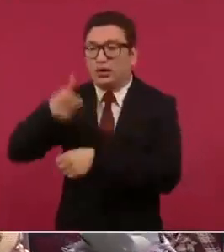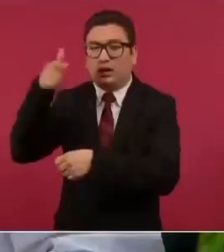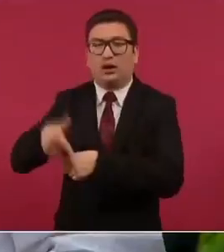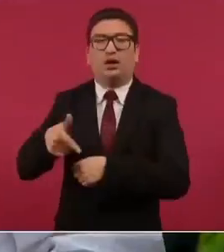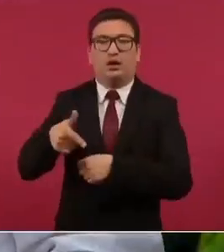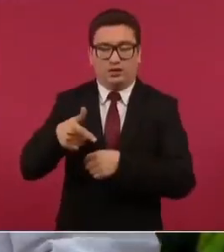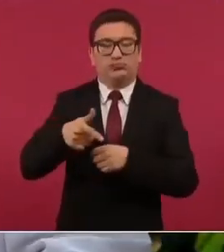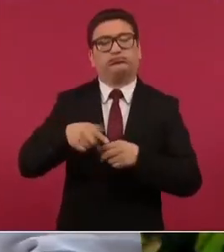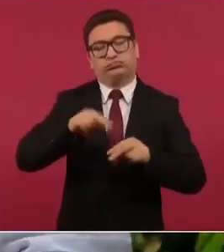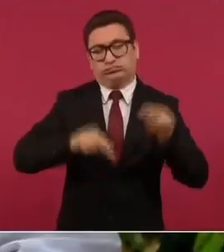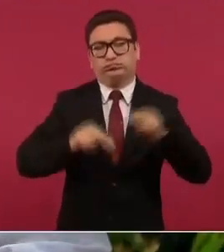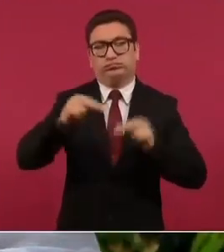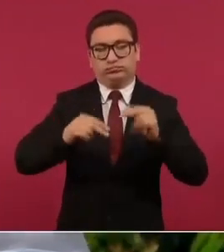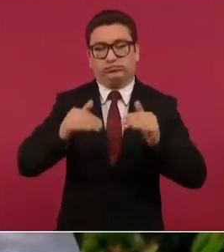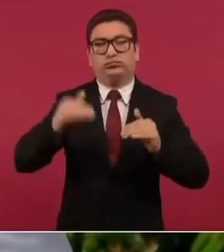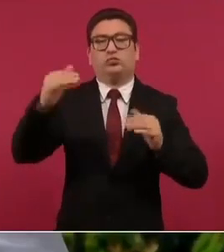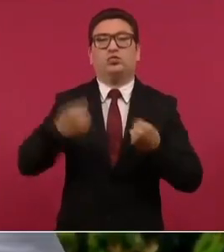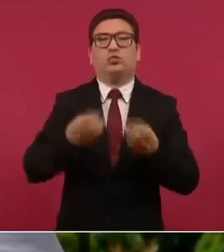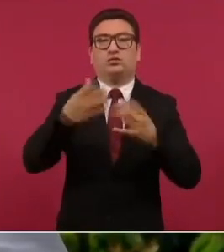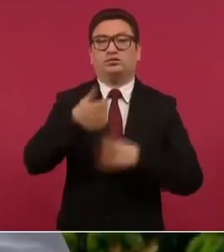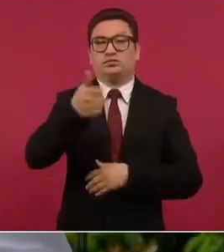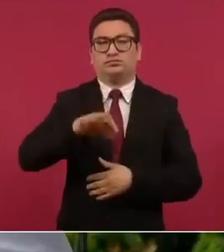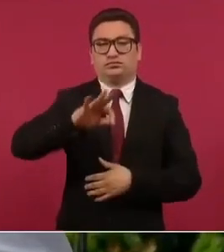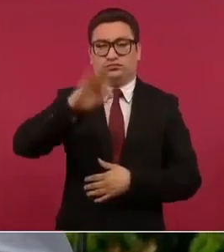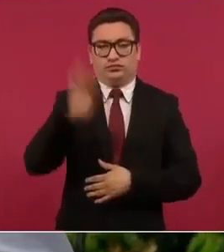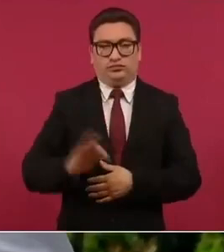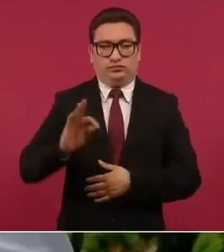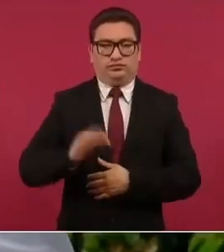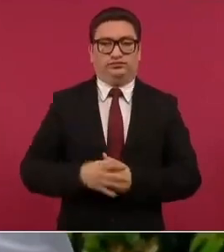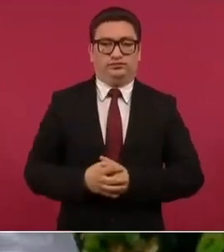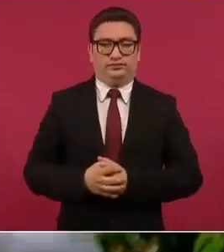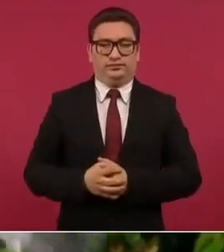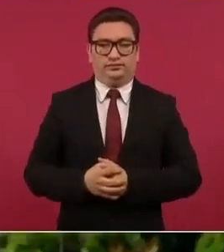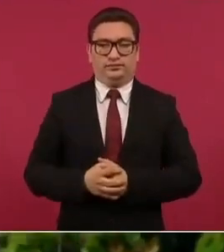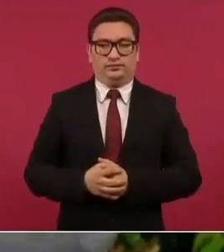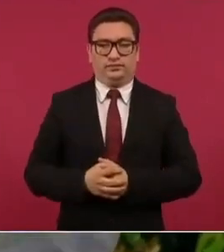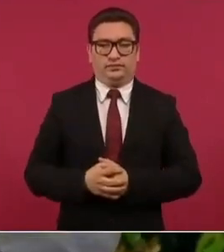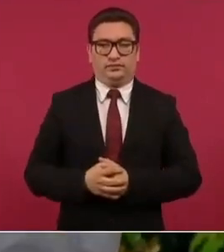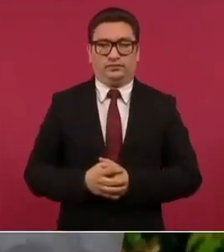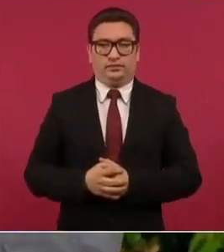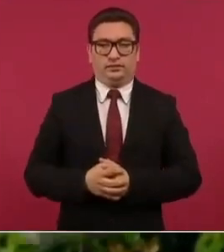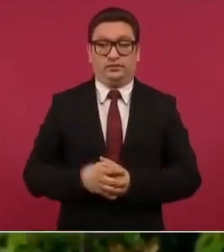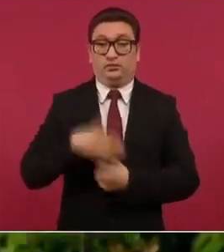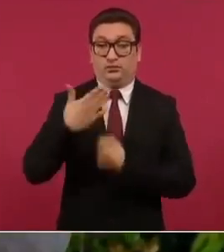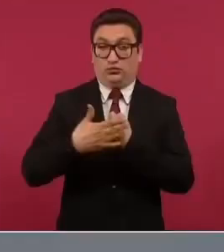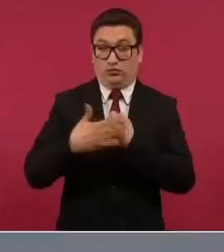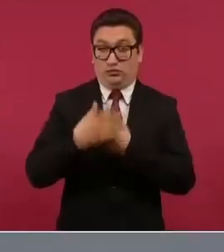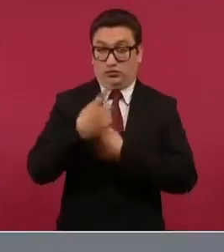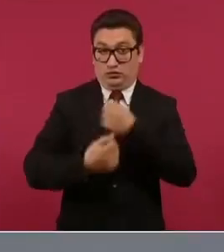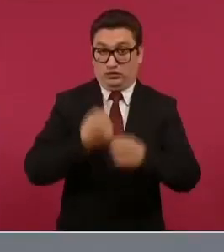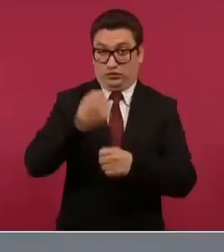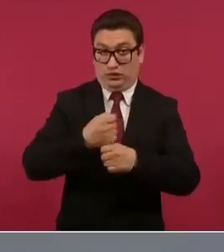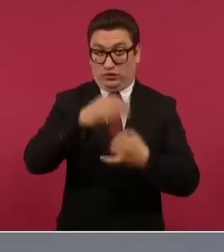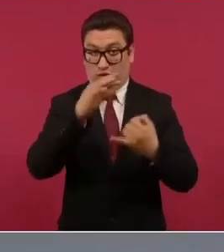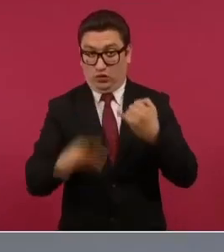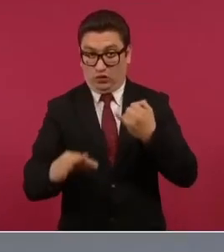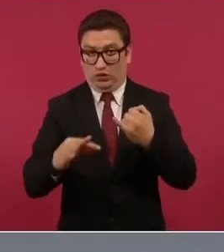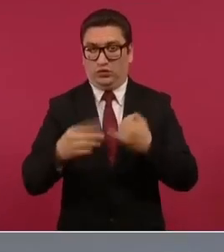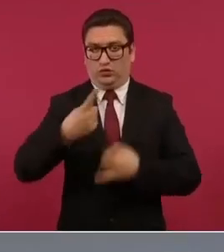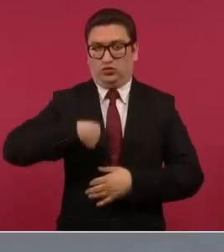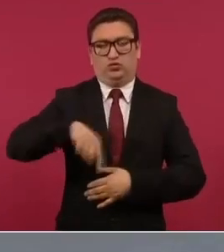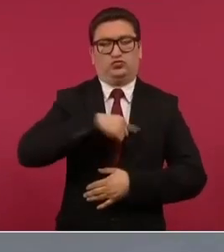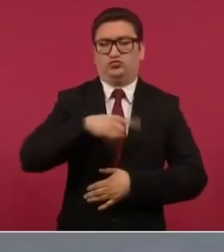incrementado en 6% a finales del año próximo seremos